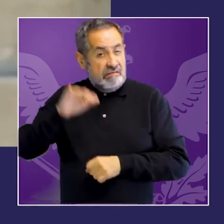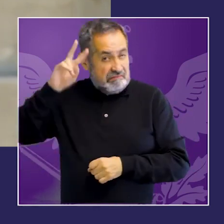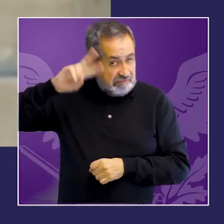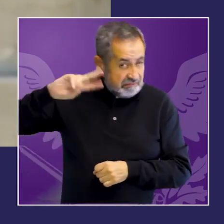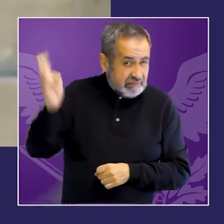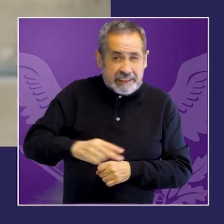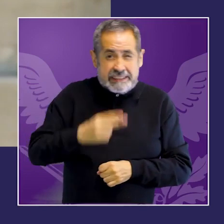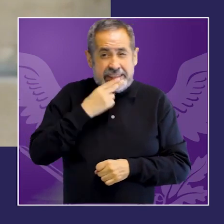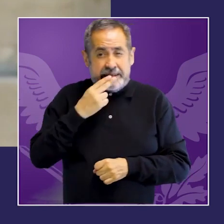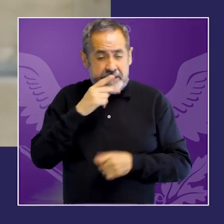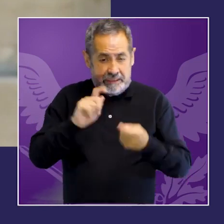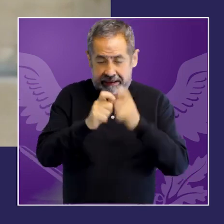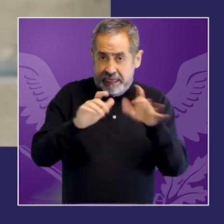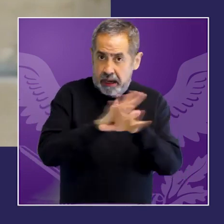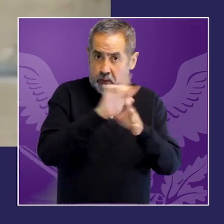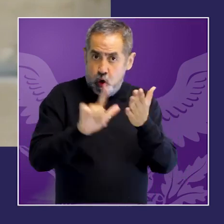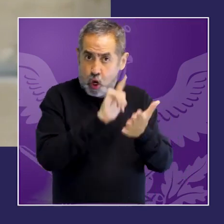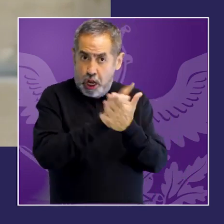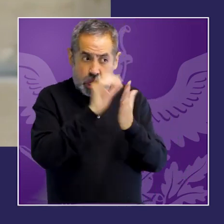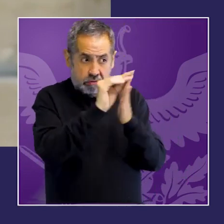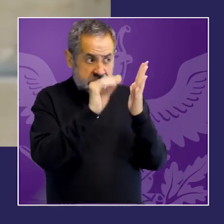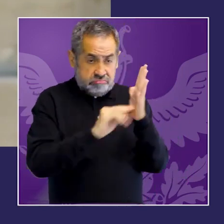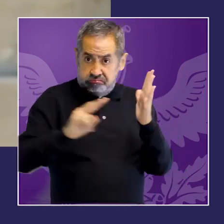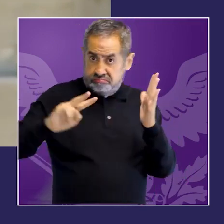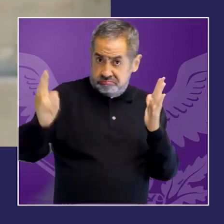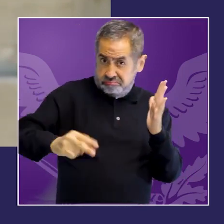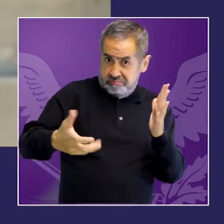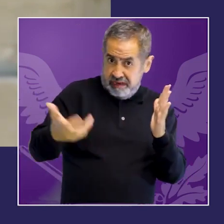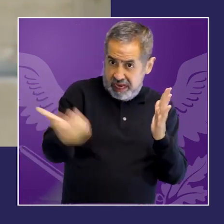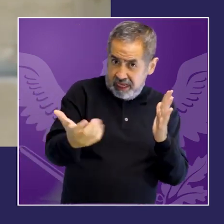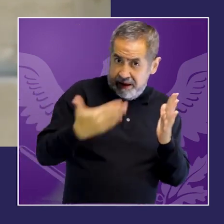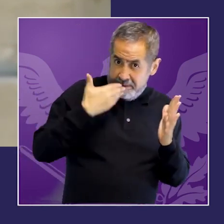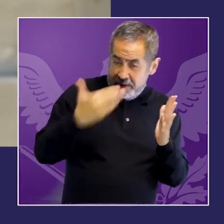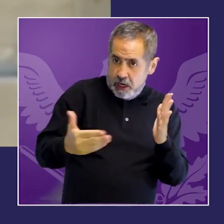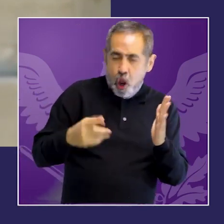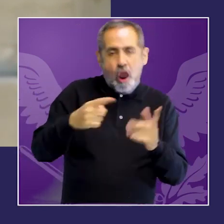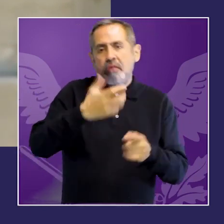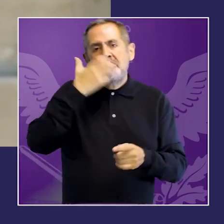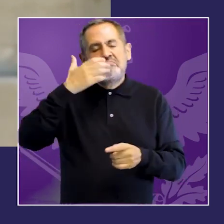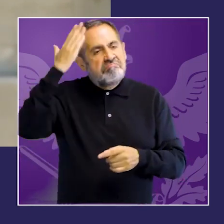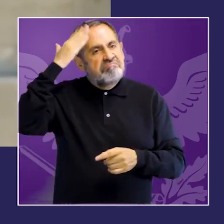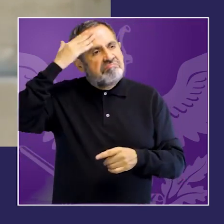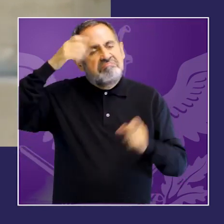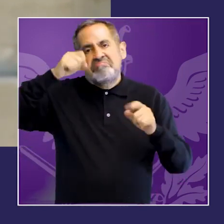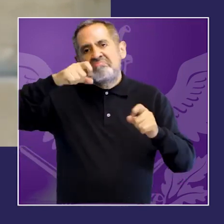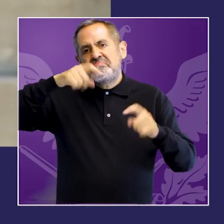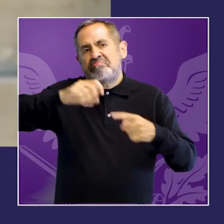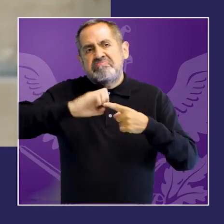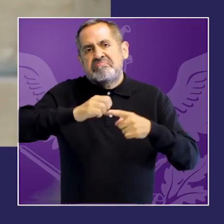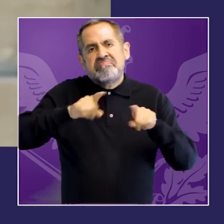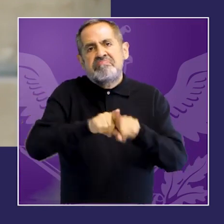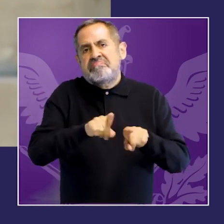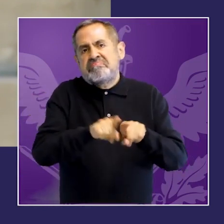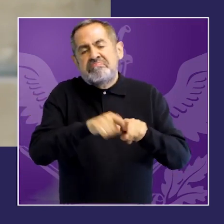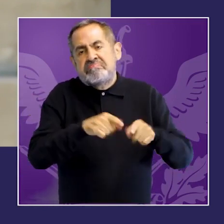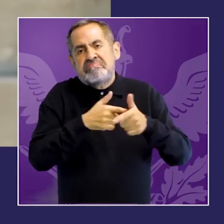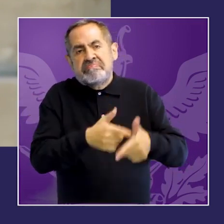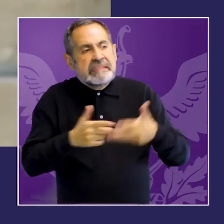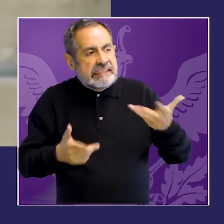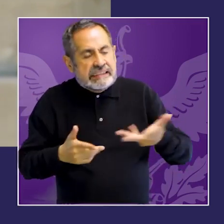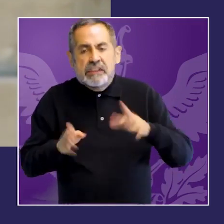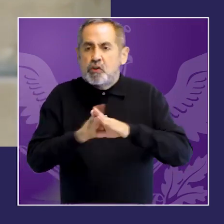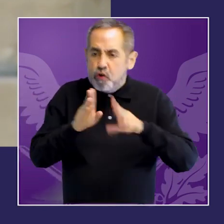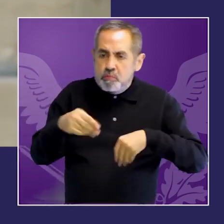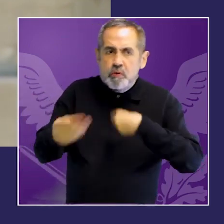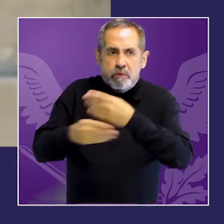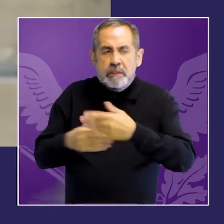penal en la investigación en la evaluación de las pruebas en el acompañamiento de las víctimas y en la sanción de los perpetradores